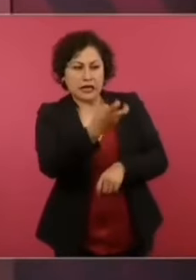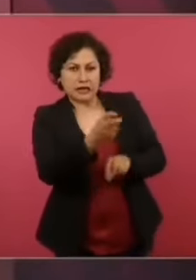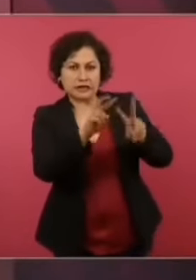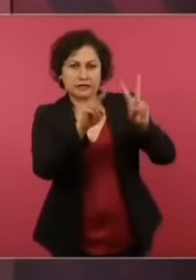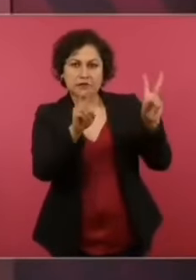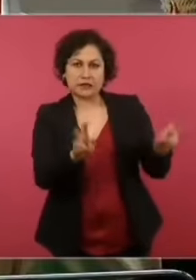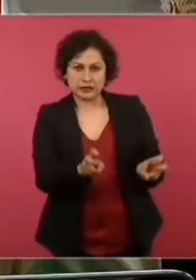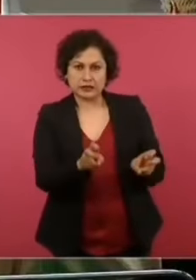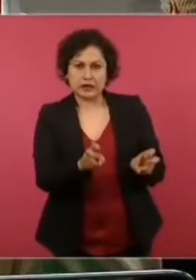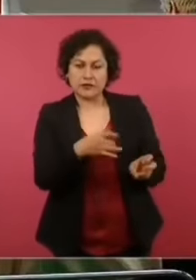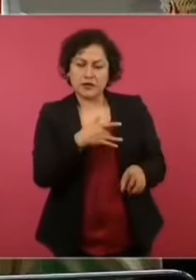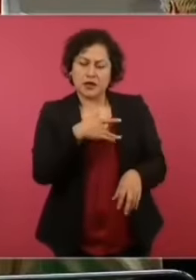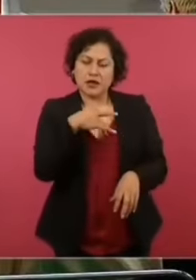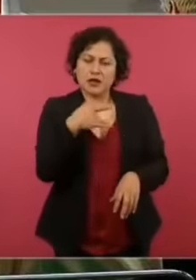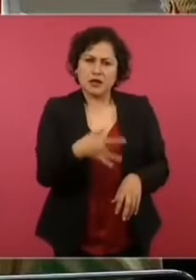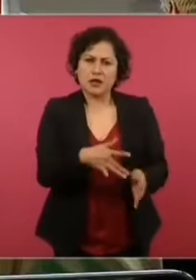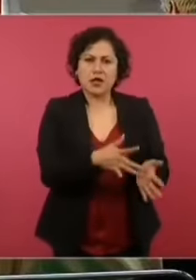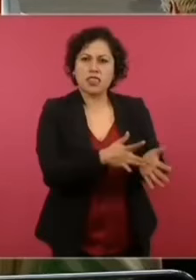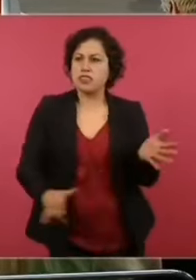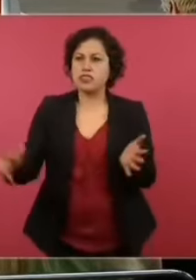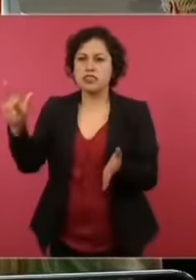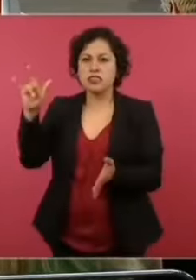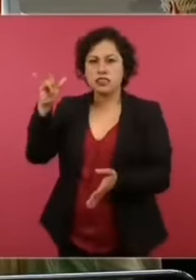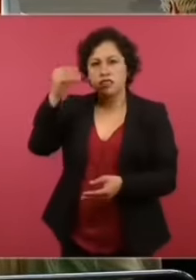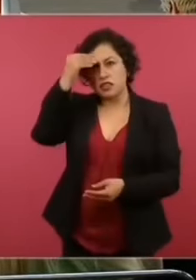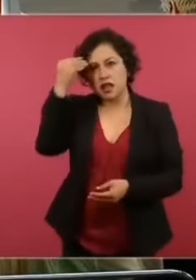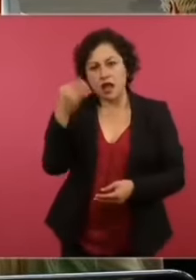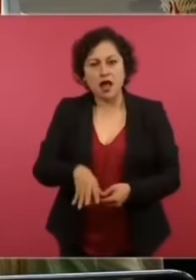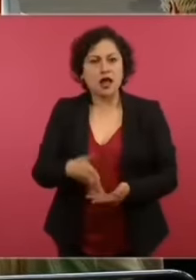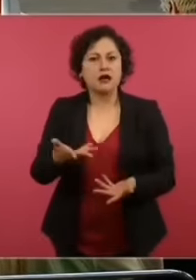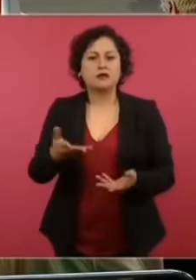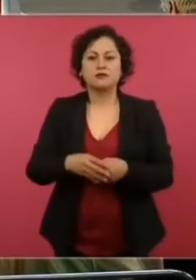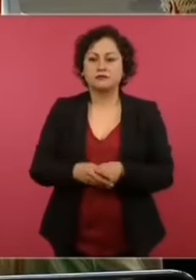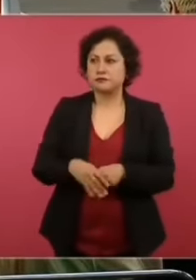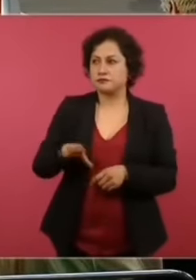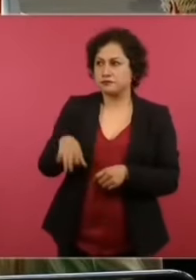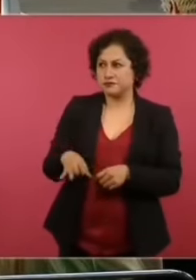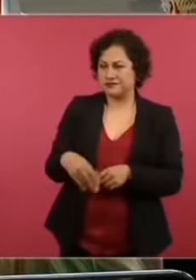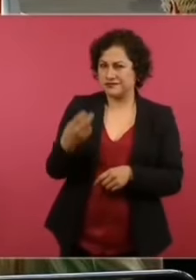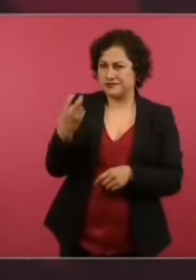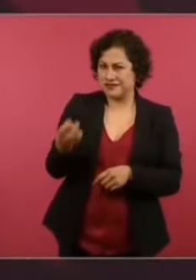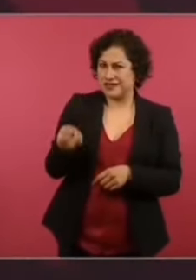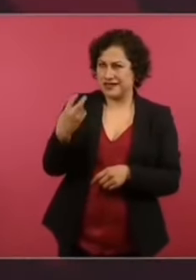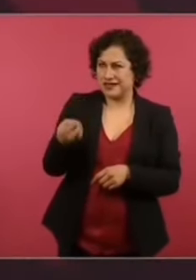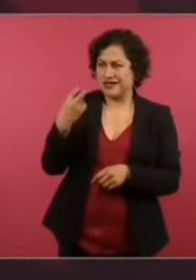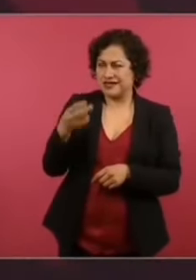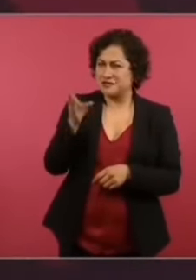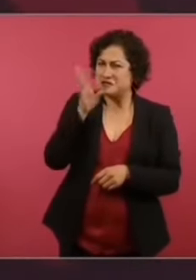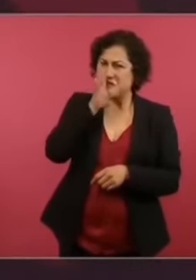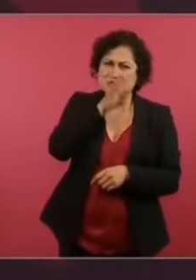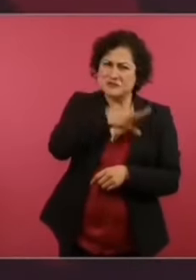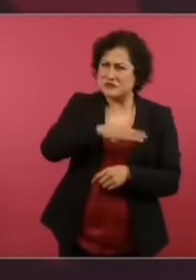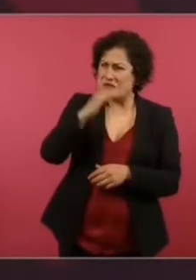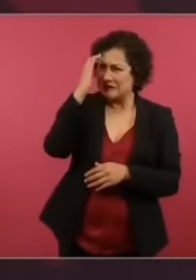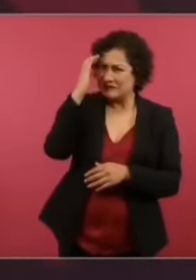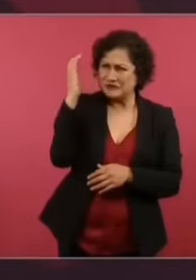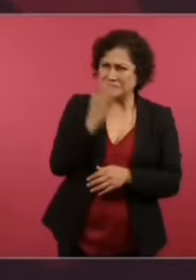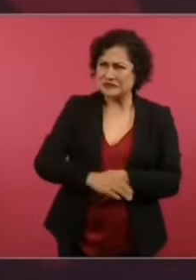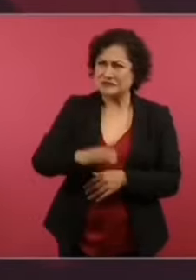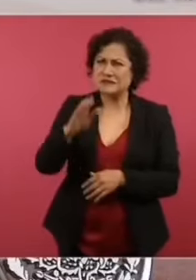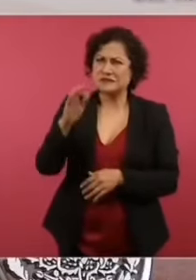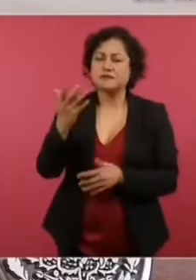humano. Es una ruindad eso, ¿no? Es una ruindad mezclar políticamente con el asunto humano. decir eso, pero sí,